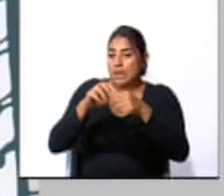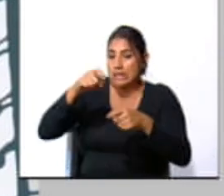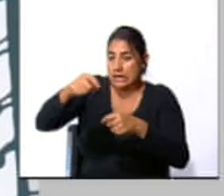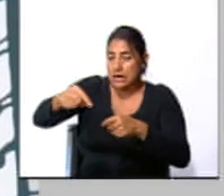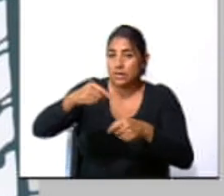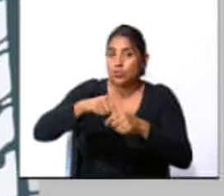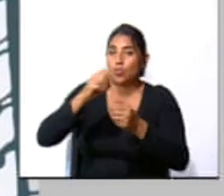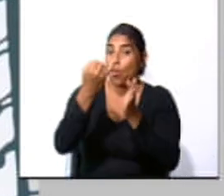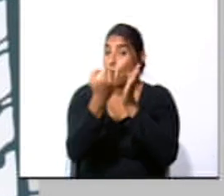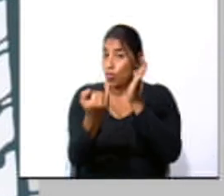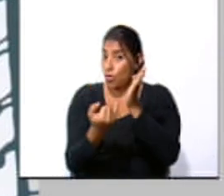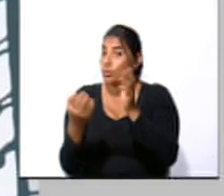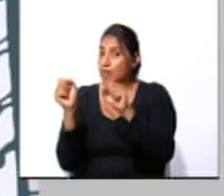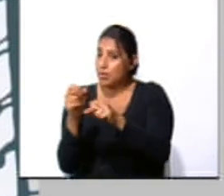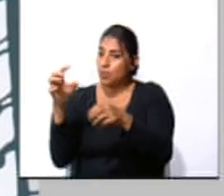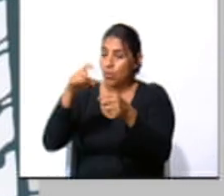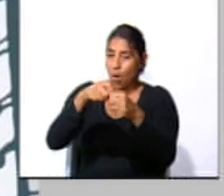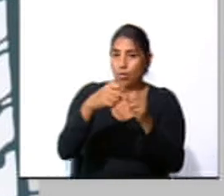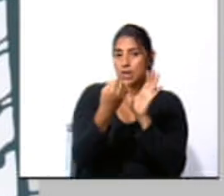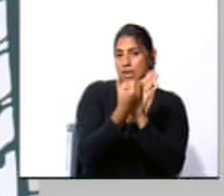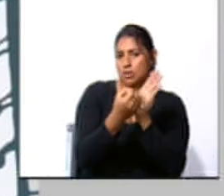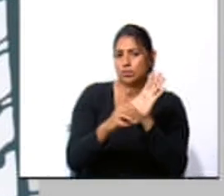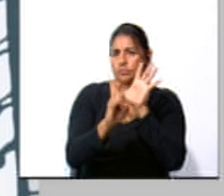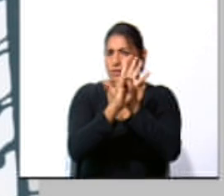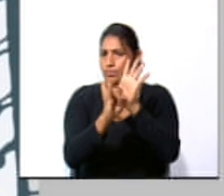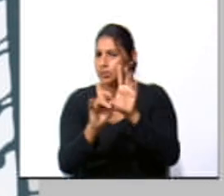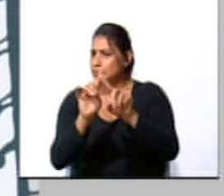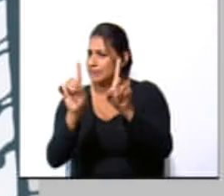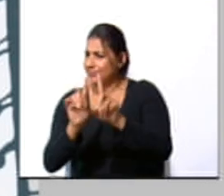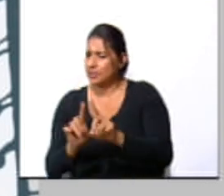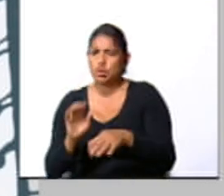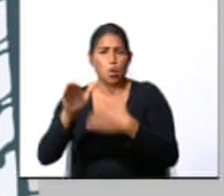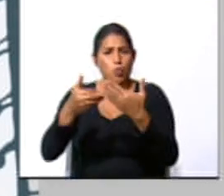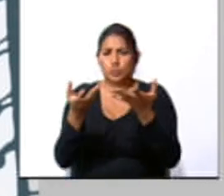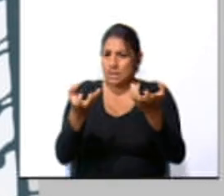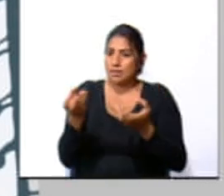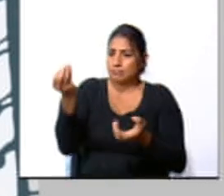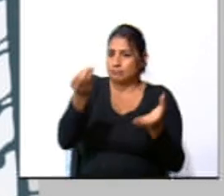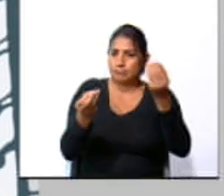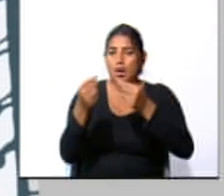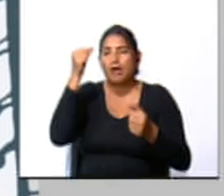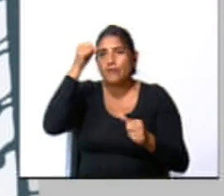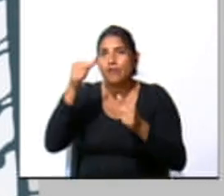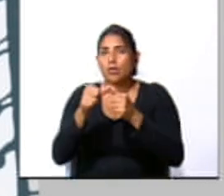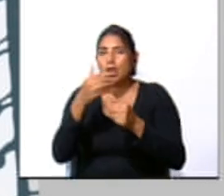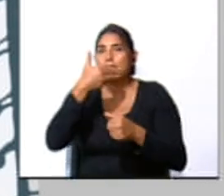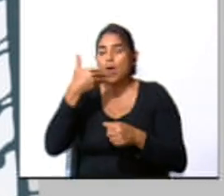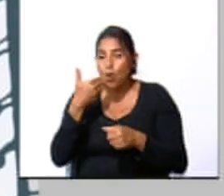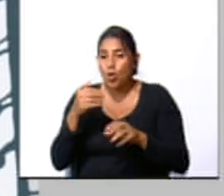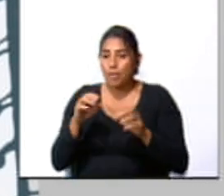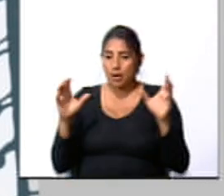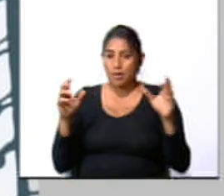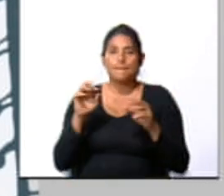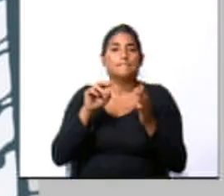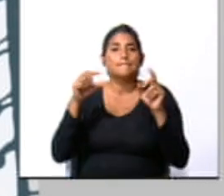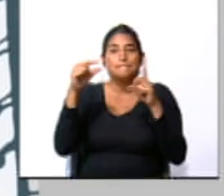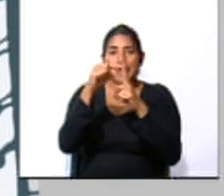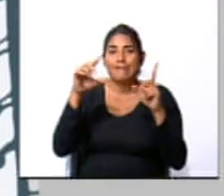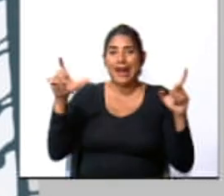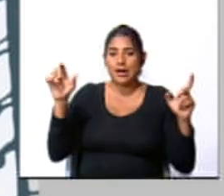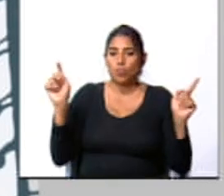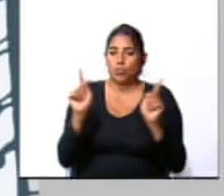agregando dibujos, íconos o símbolos en todos los que puedas, ya sea para recordar mejor o para abreviar palabras,